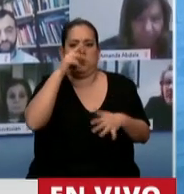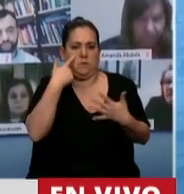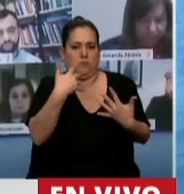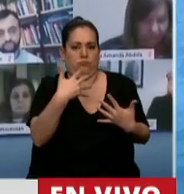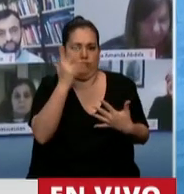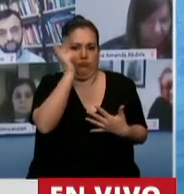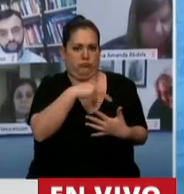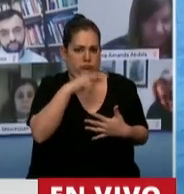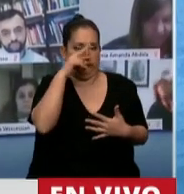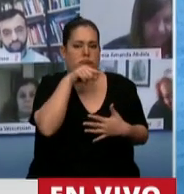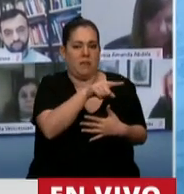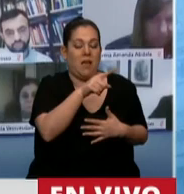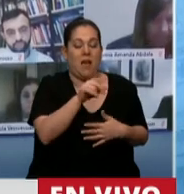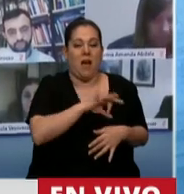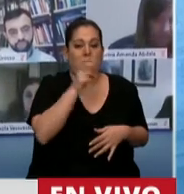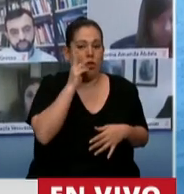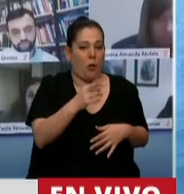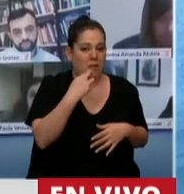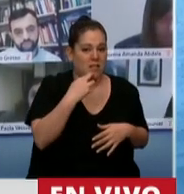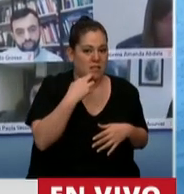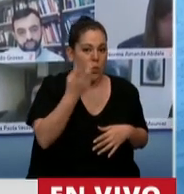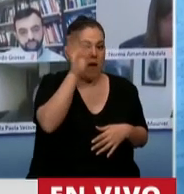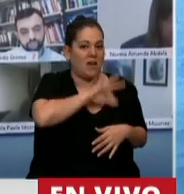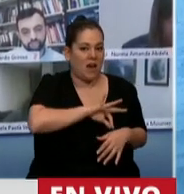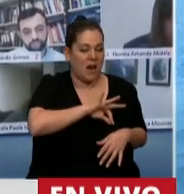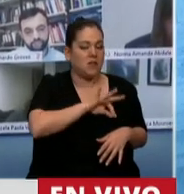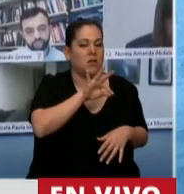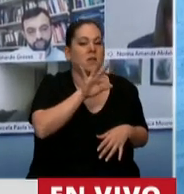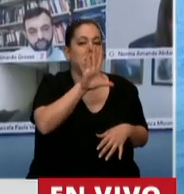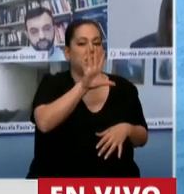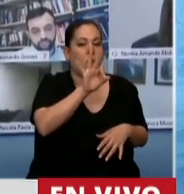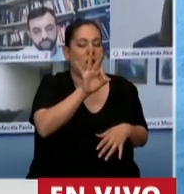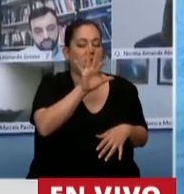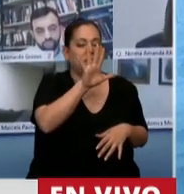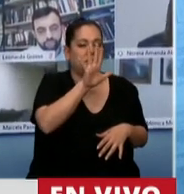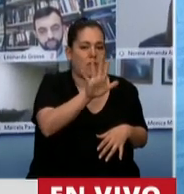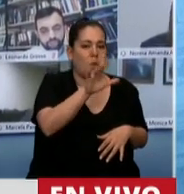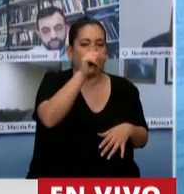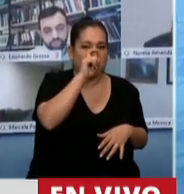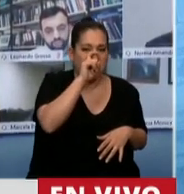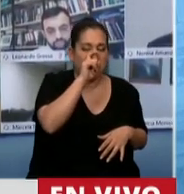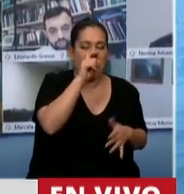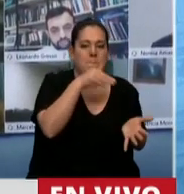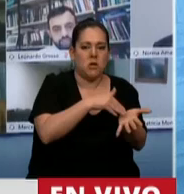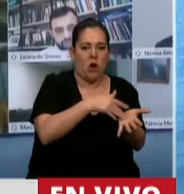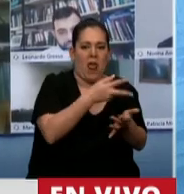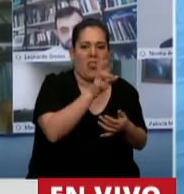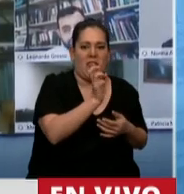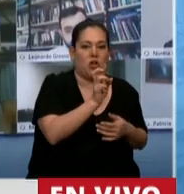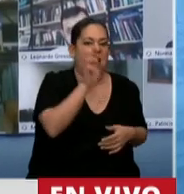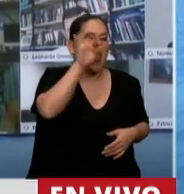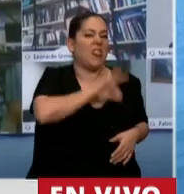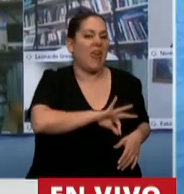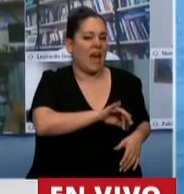2019 tuvo ganancias globales por 157 millones de dólares. Y en una entrevista